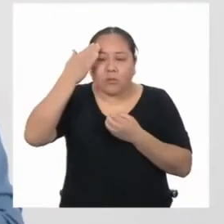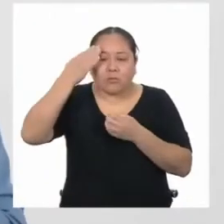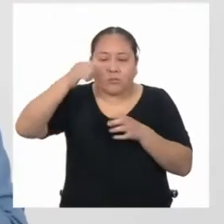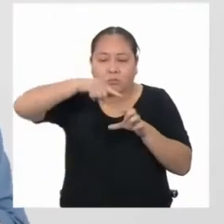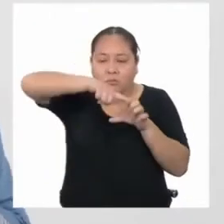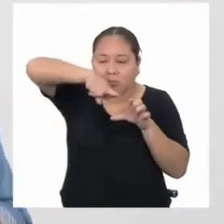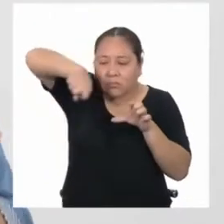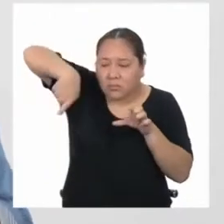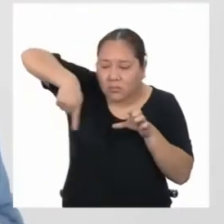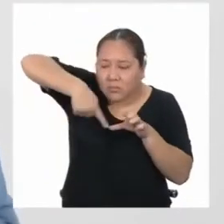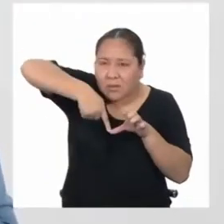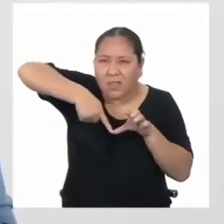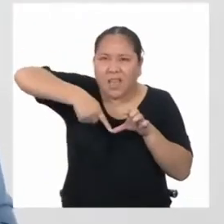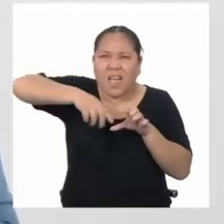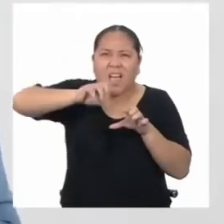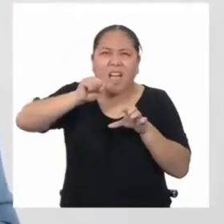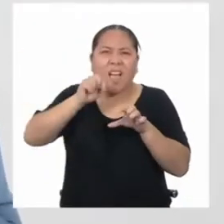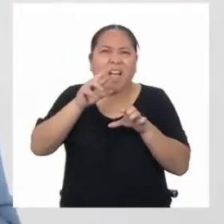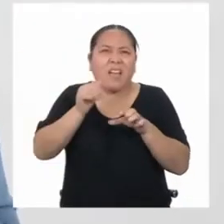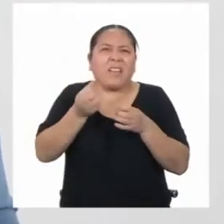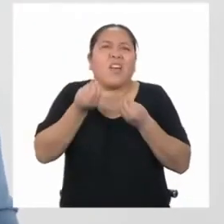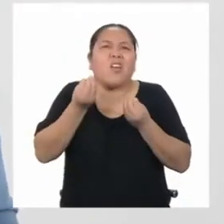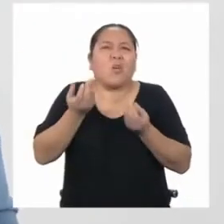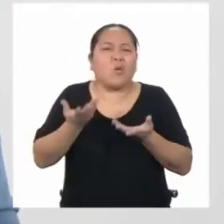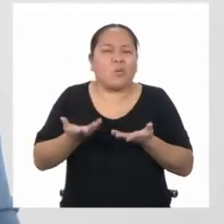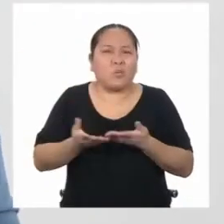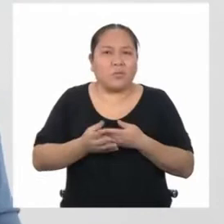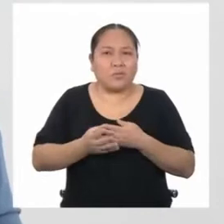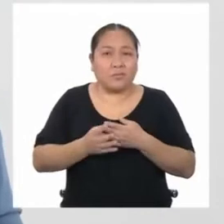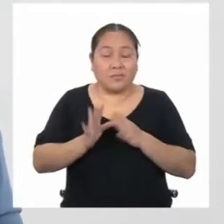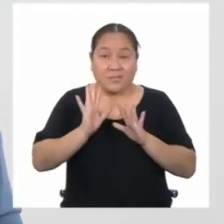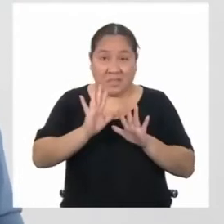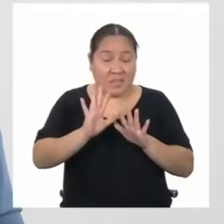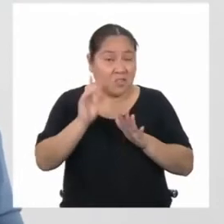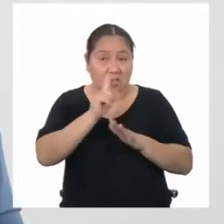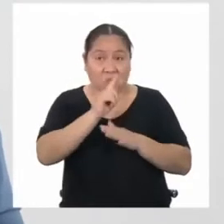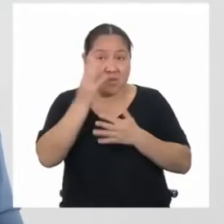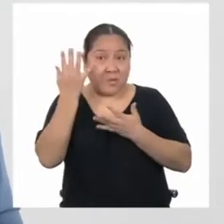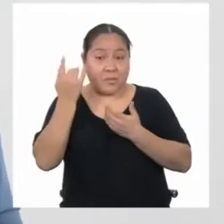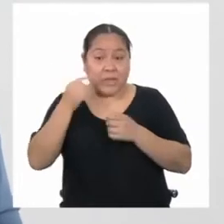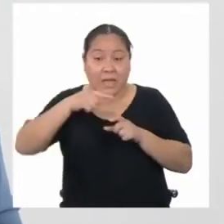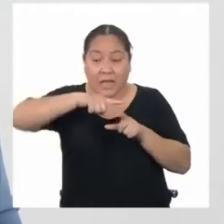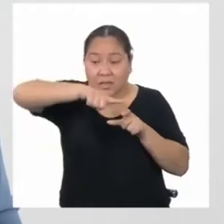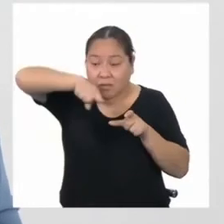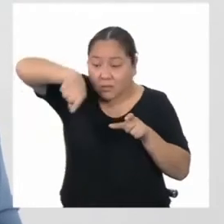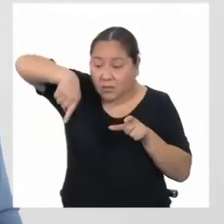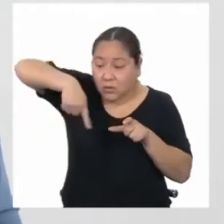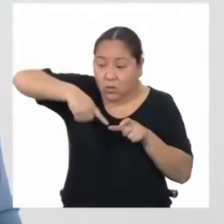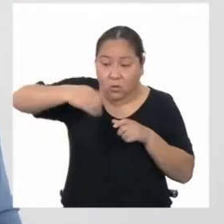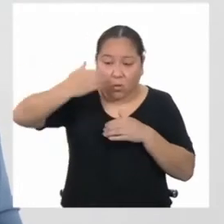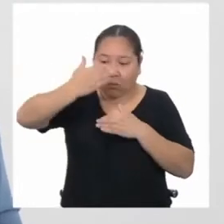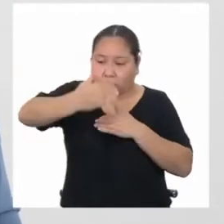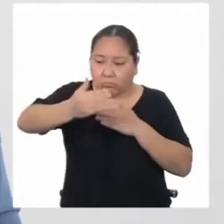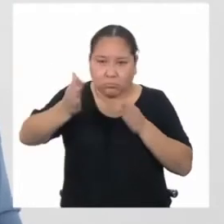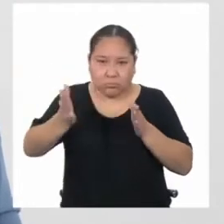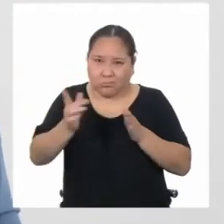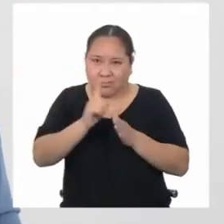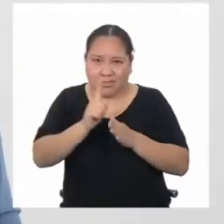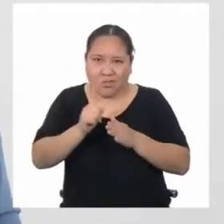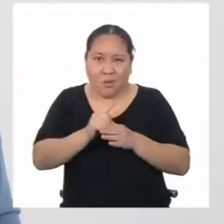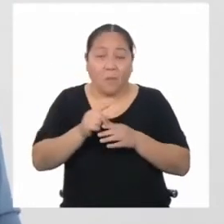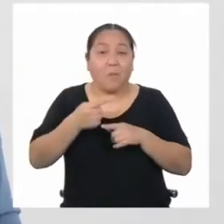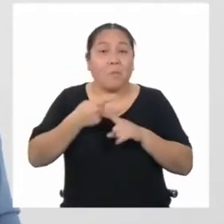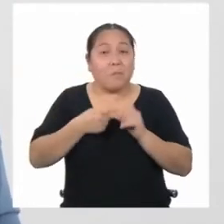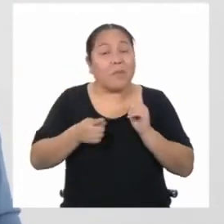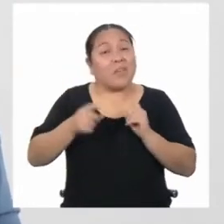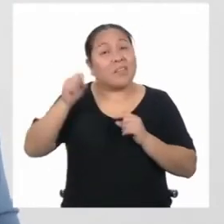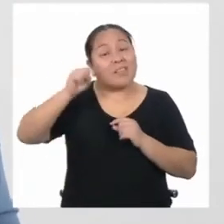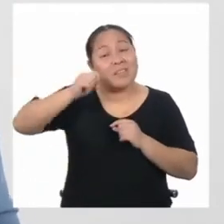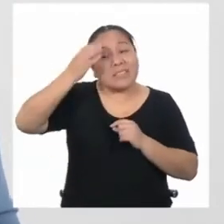suerte ya no tienes que esperar más. Si bien un círculo no tiene lados, pero podemos conocer las medidas de su radio y su